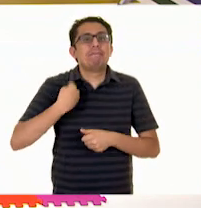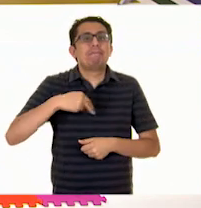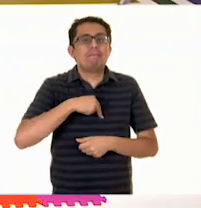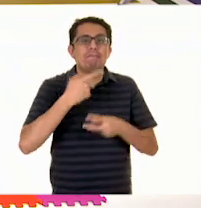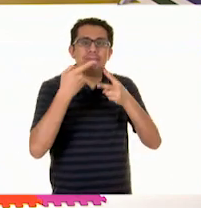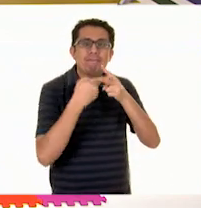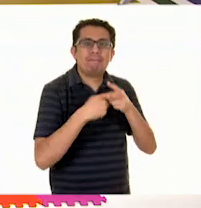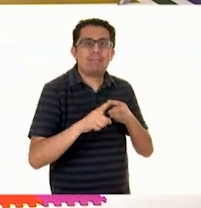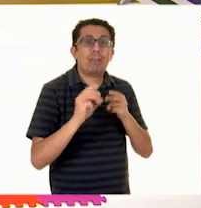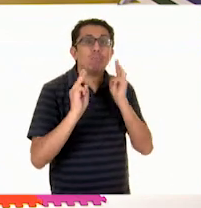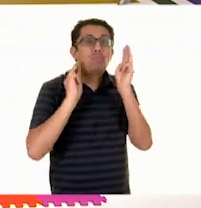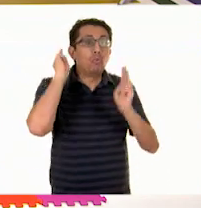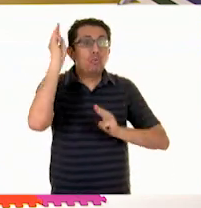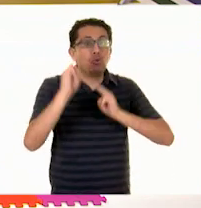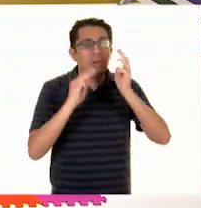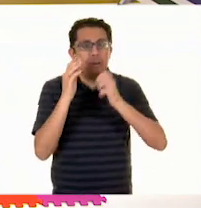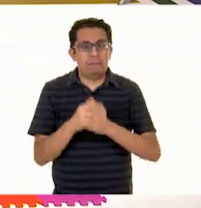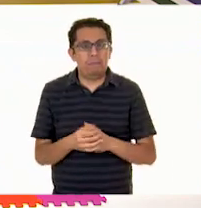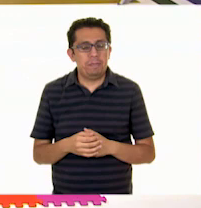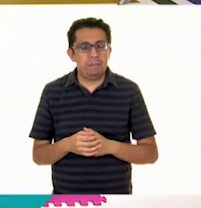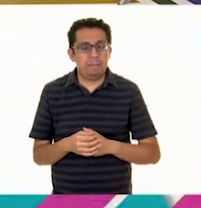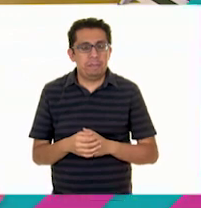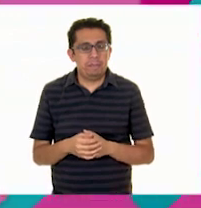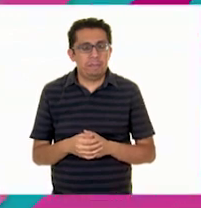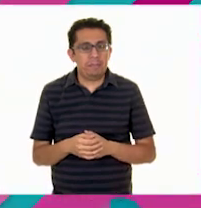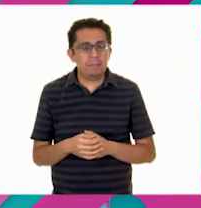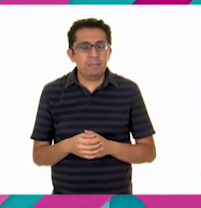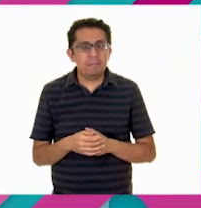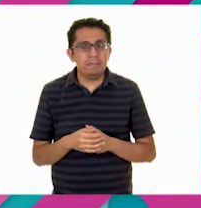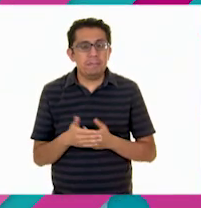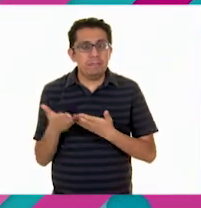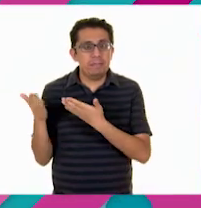empezar con nuestro museo. Vamos a poner... ¡Vamos!